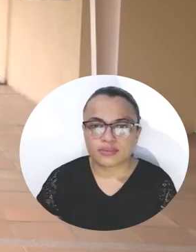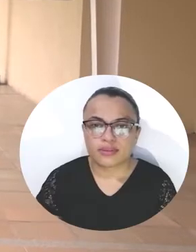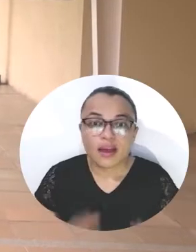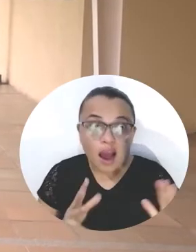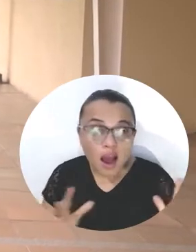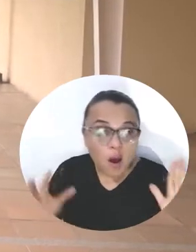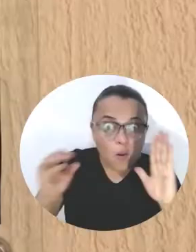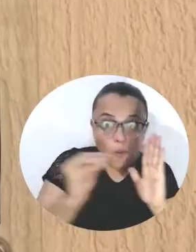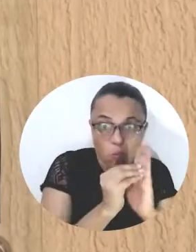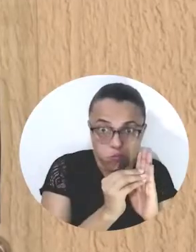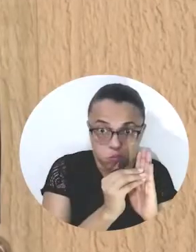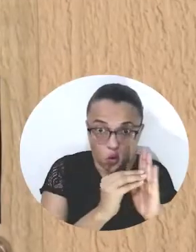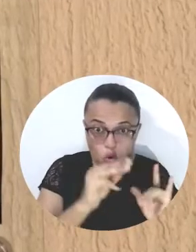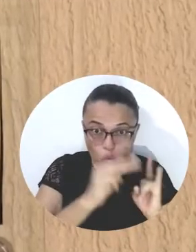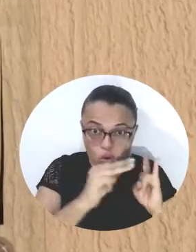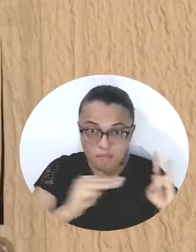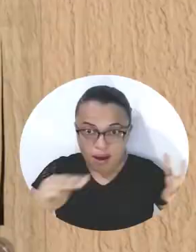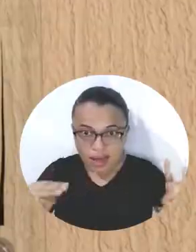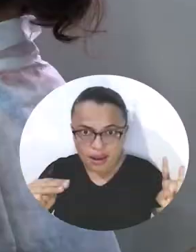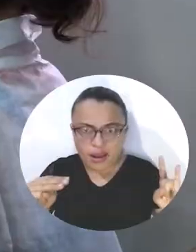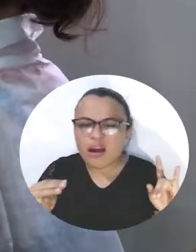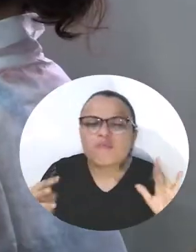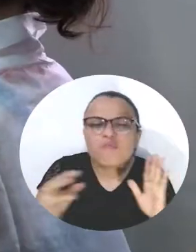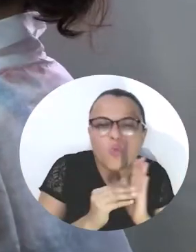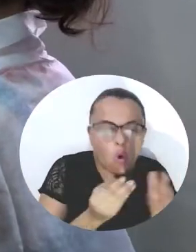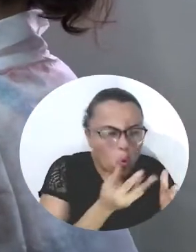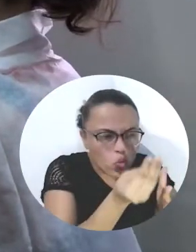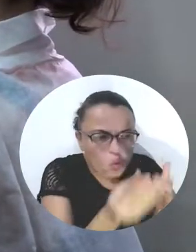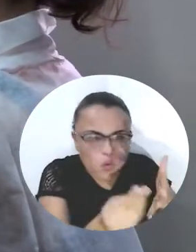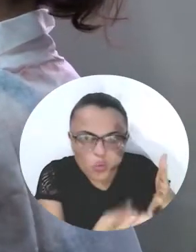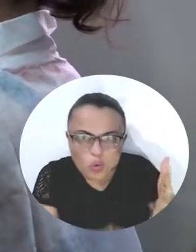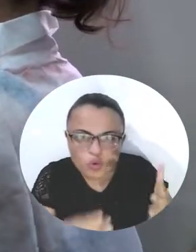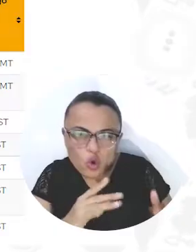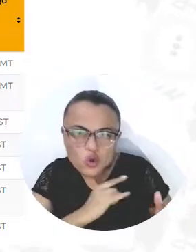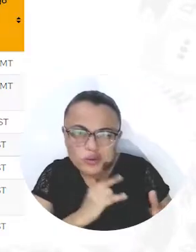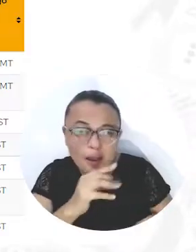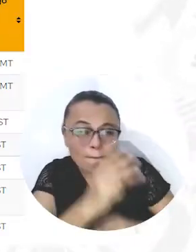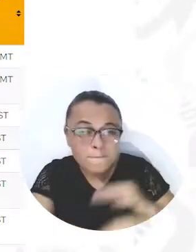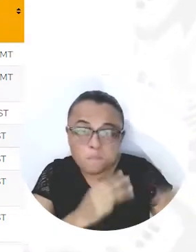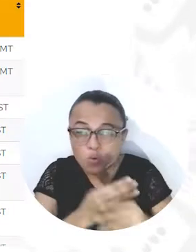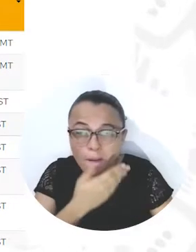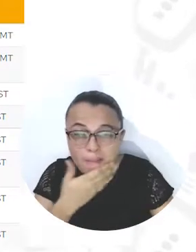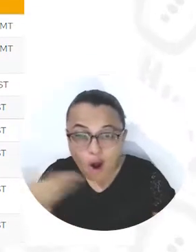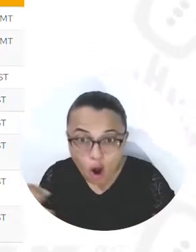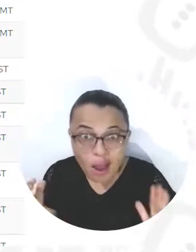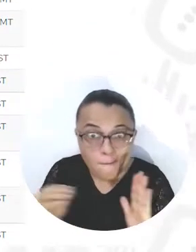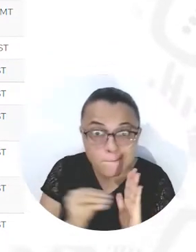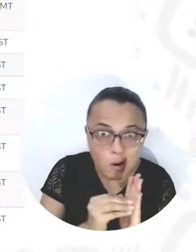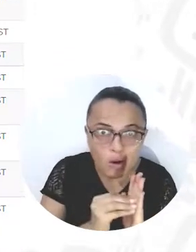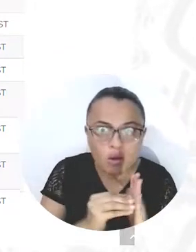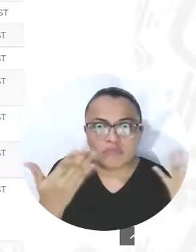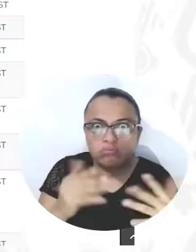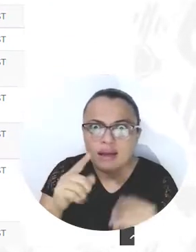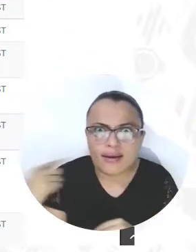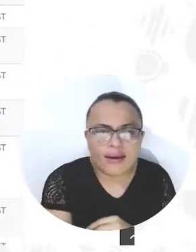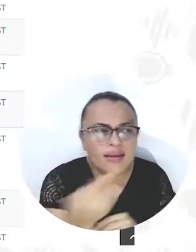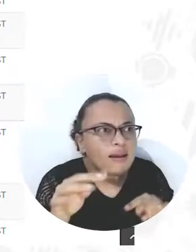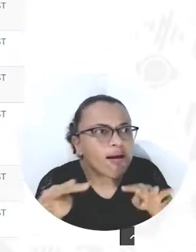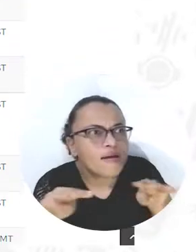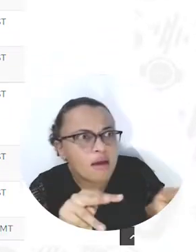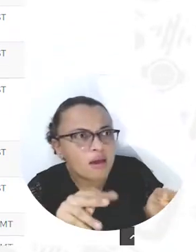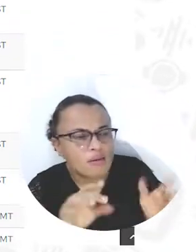La clasificación de la Universidad del Magdalena en el Ranking Mundial de las Mejores Universidades despertó en el territorio mensajes de